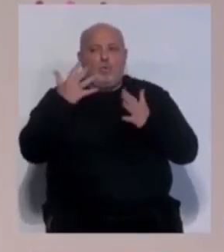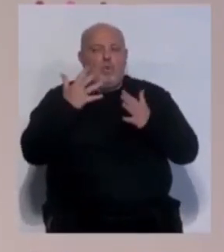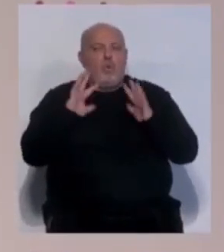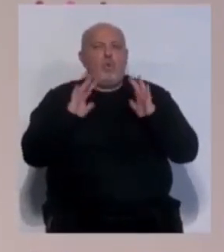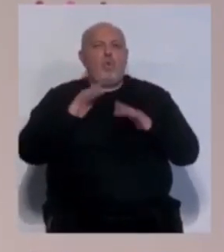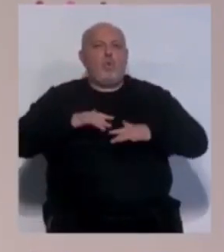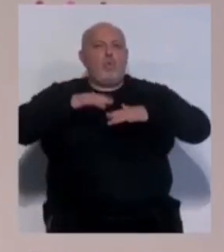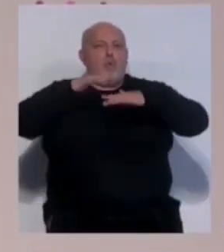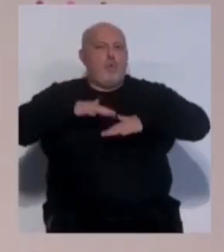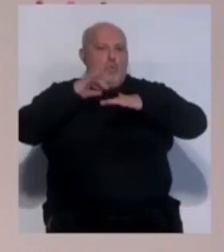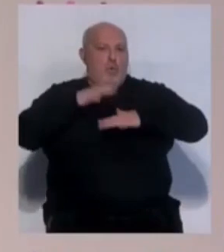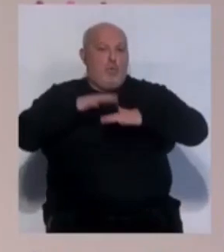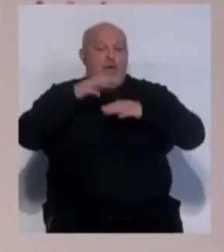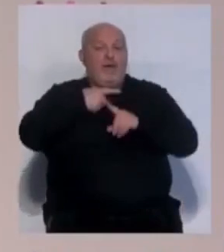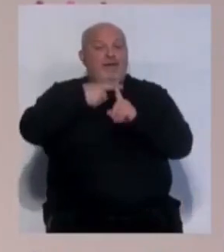temperatura?